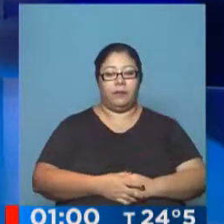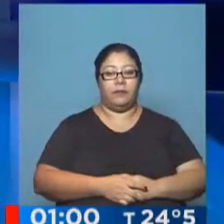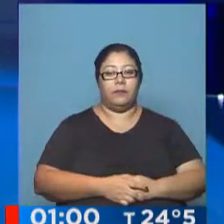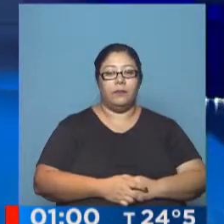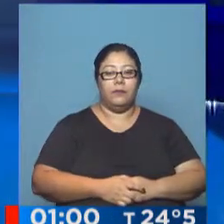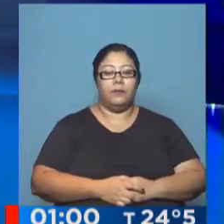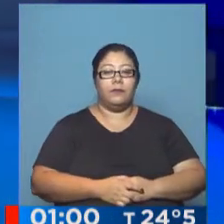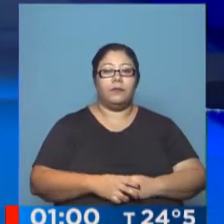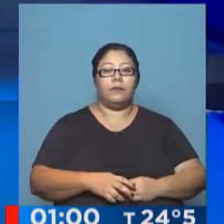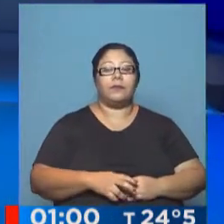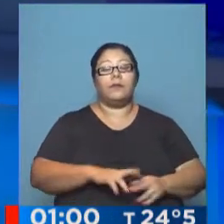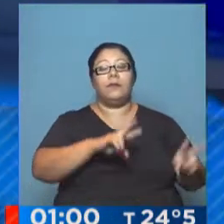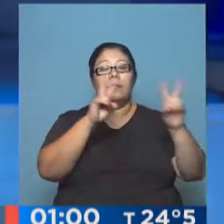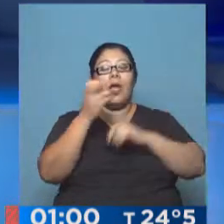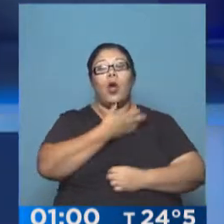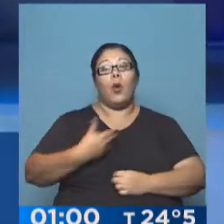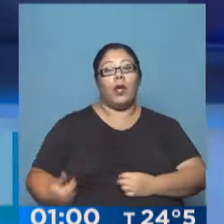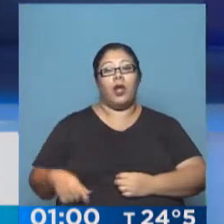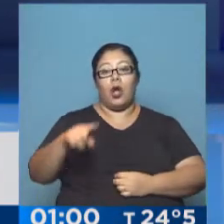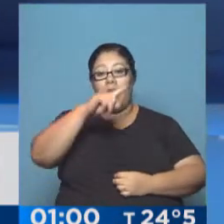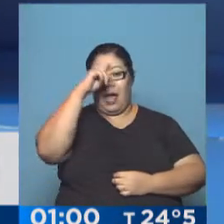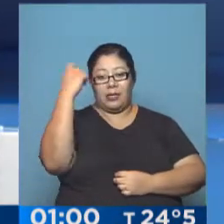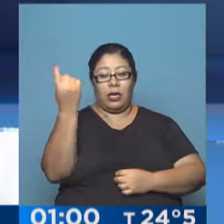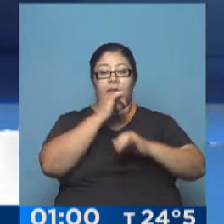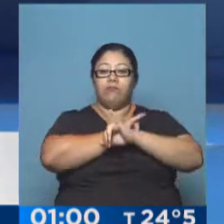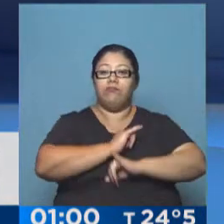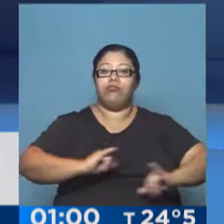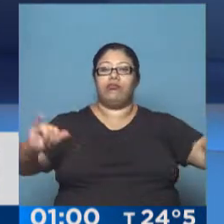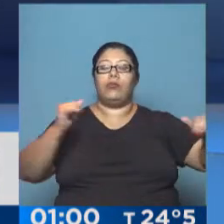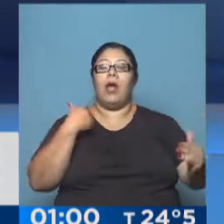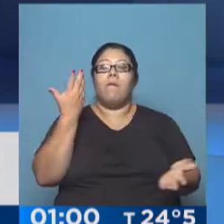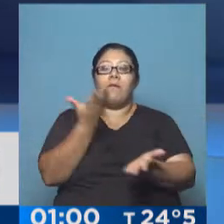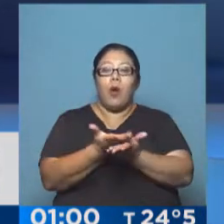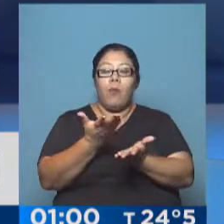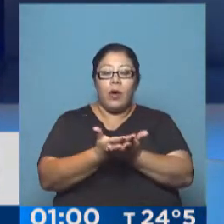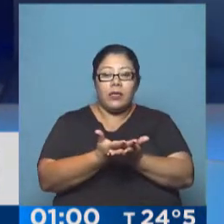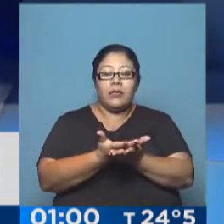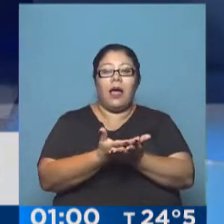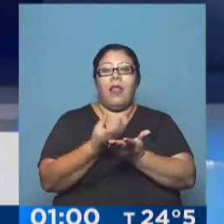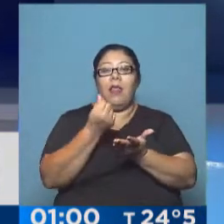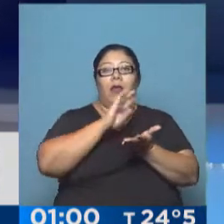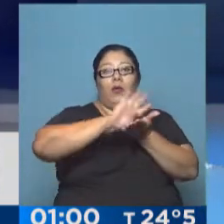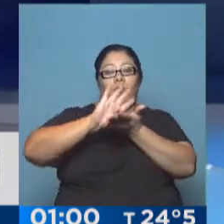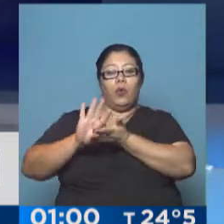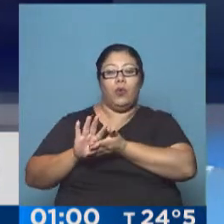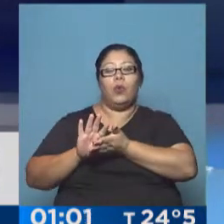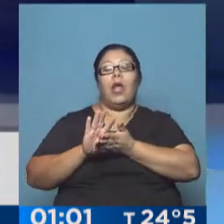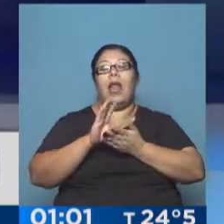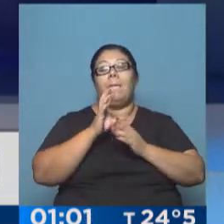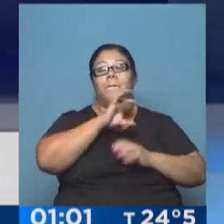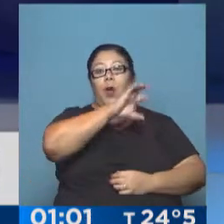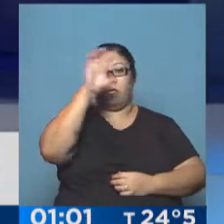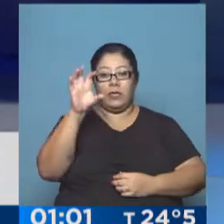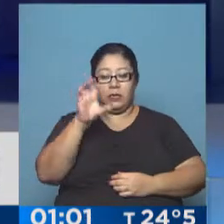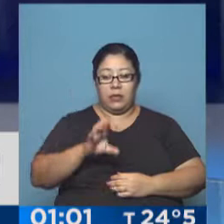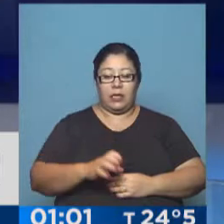En tanto, el gobierno nacional anunció una nueva propuesta de coparticipación para las provincias. Este anuncio llega luego del